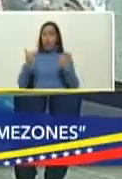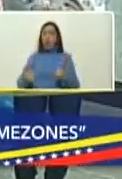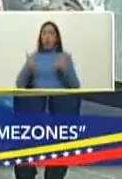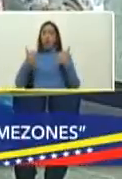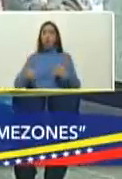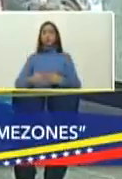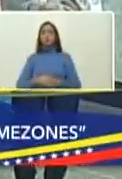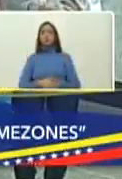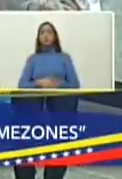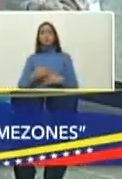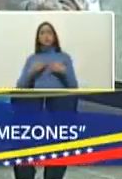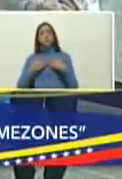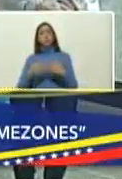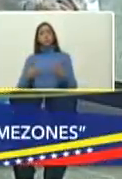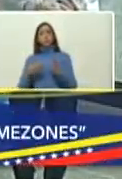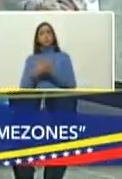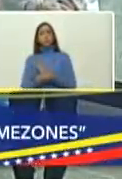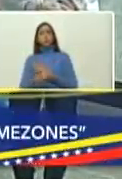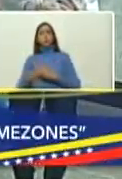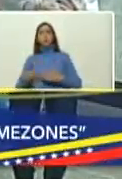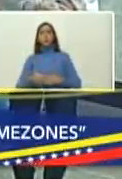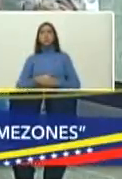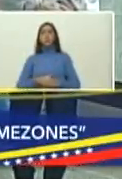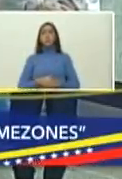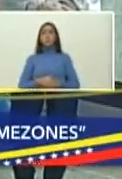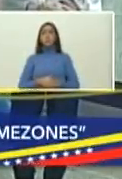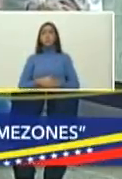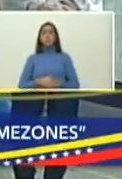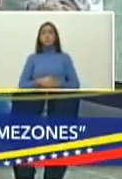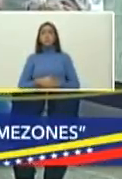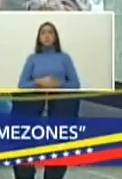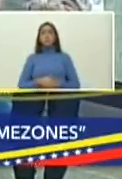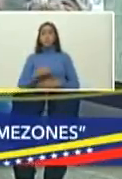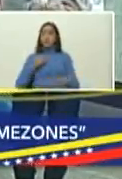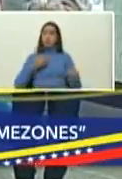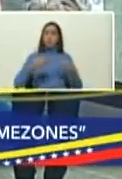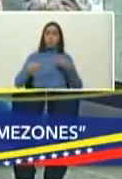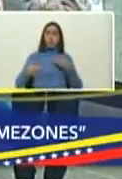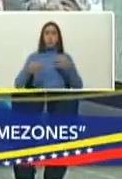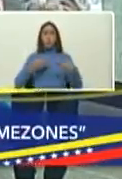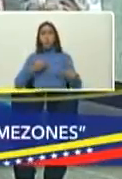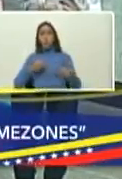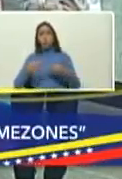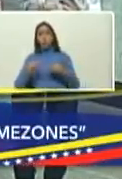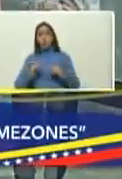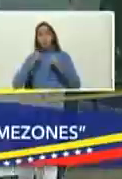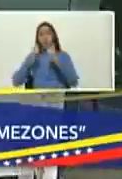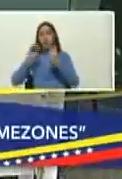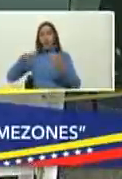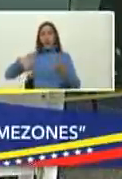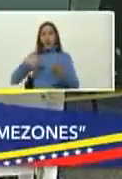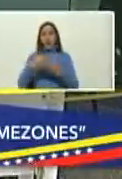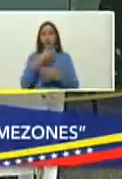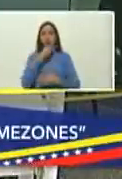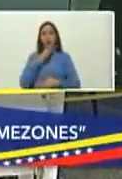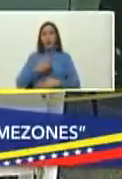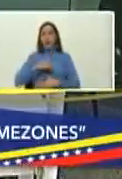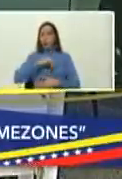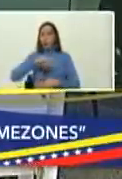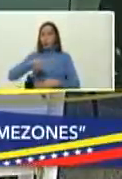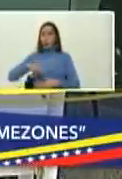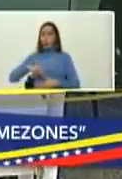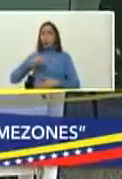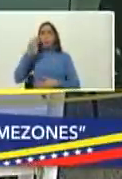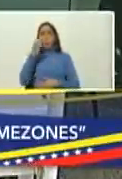apertura por supuesto de lo que es esta zona flexible que vamos a tener de la población de aquí a diciembre bueno nosotros tenemos que entonces